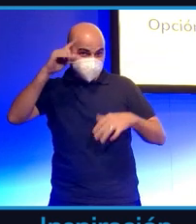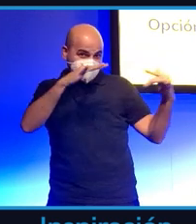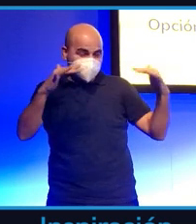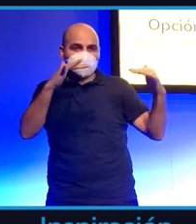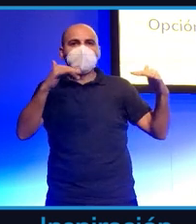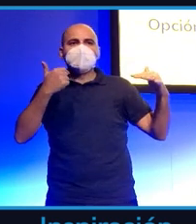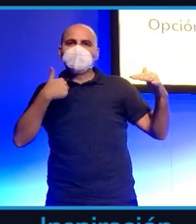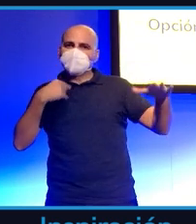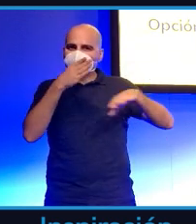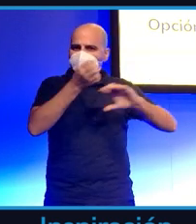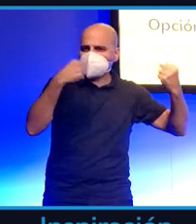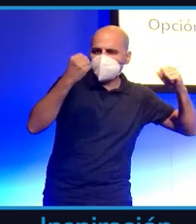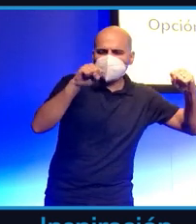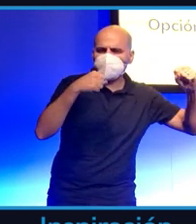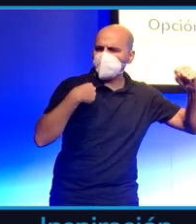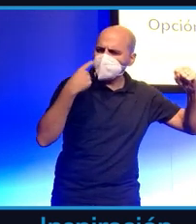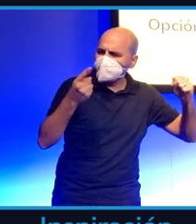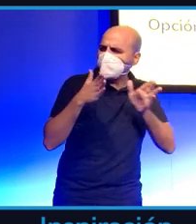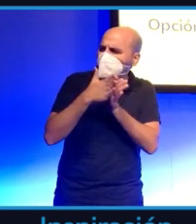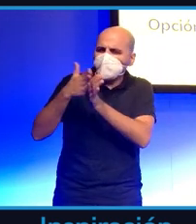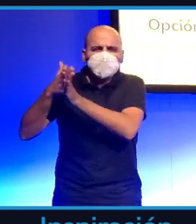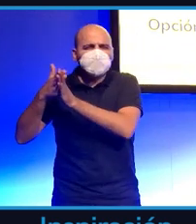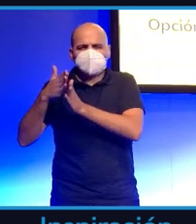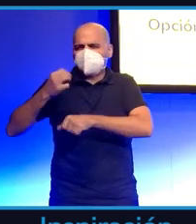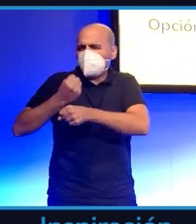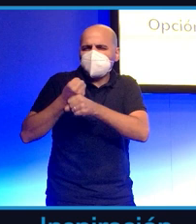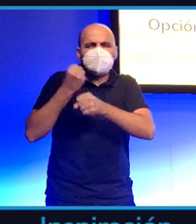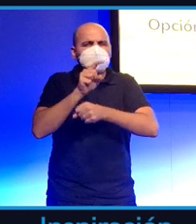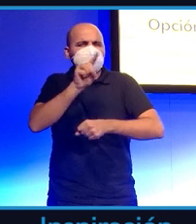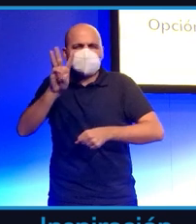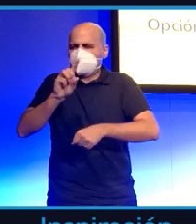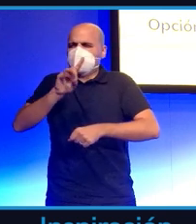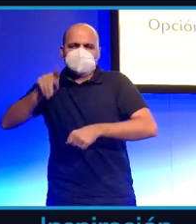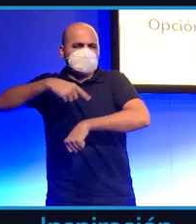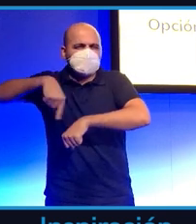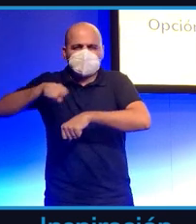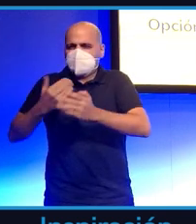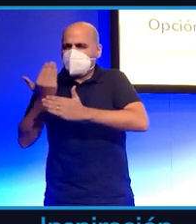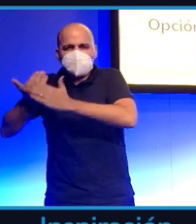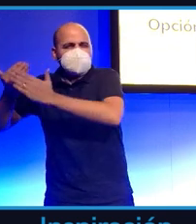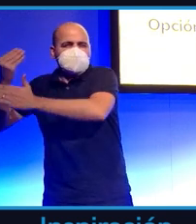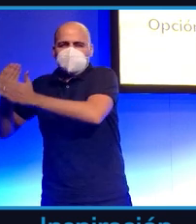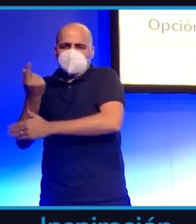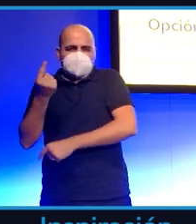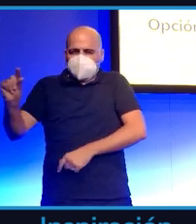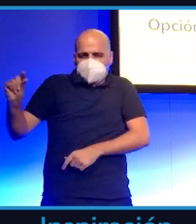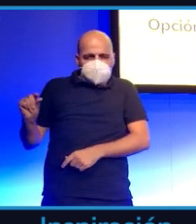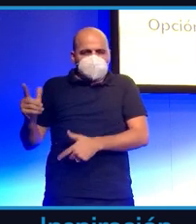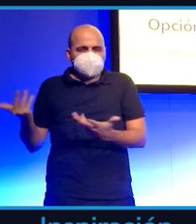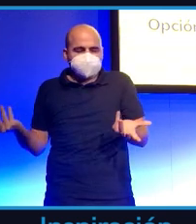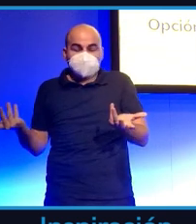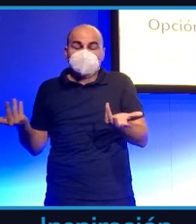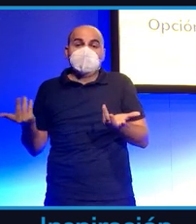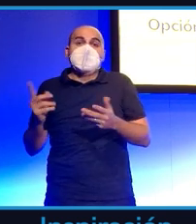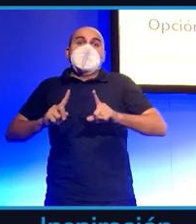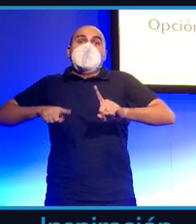diarias, tenían sueldos muy precarios. Entonces, digamos que esto, con las diversas crisis económicas que ha